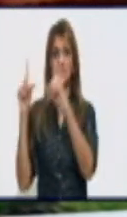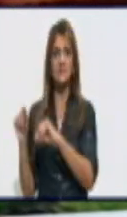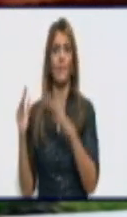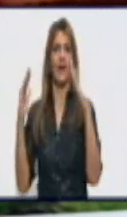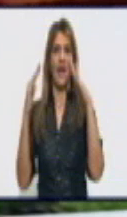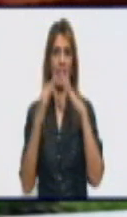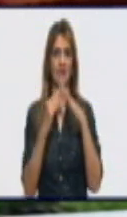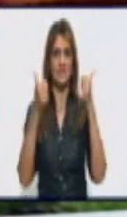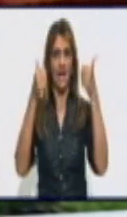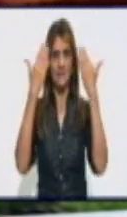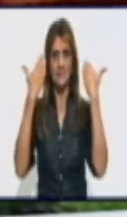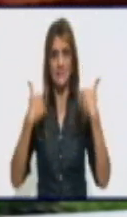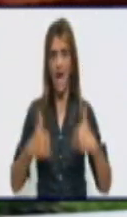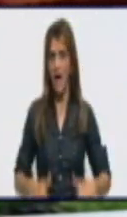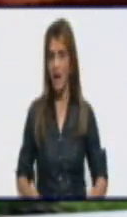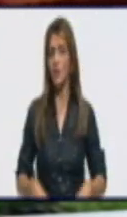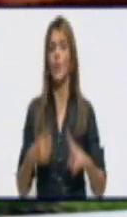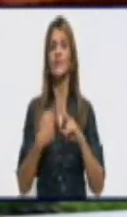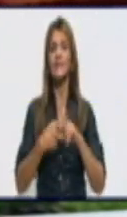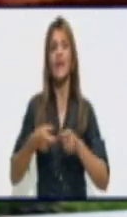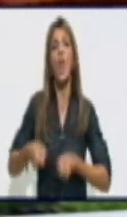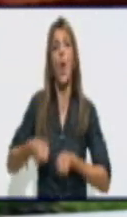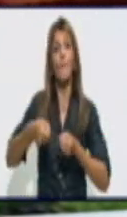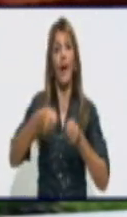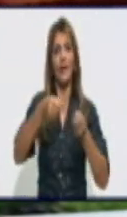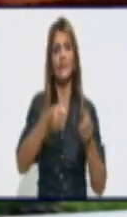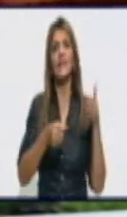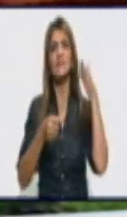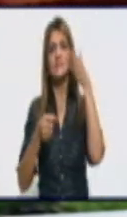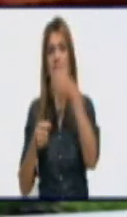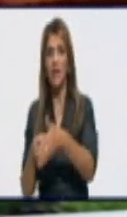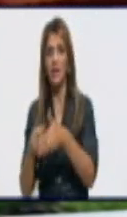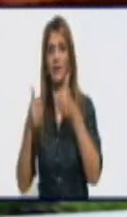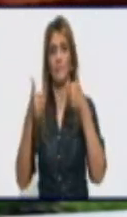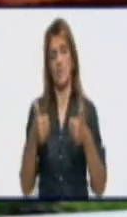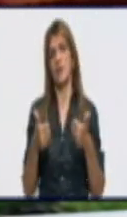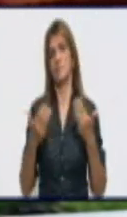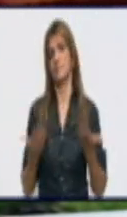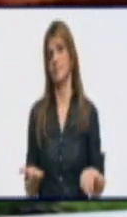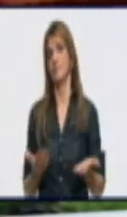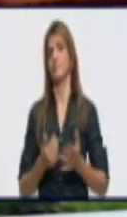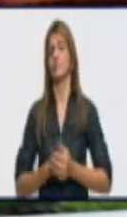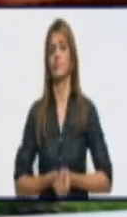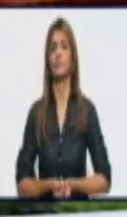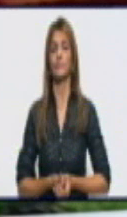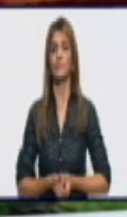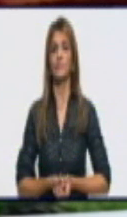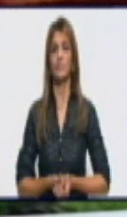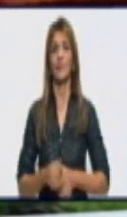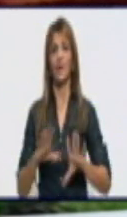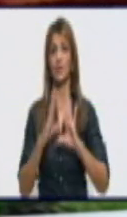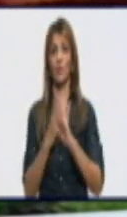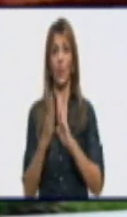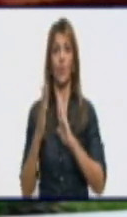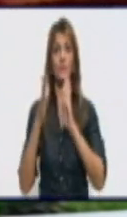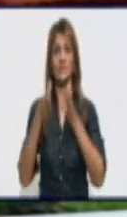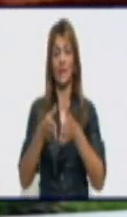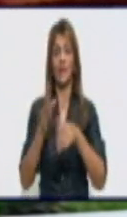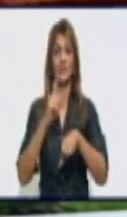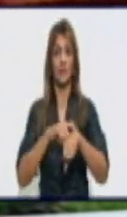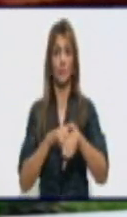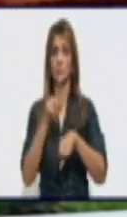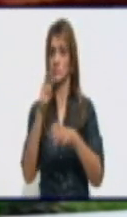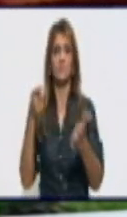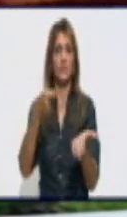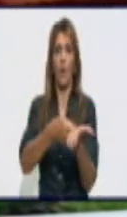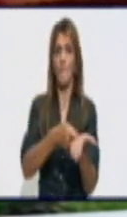lleguen, porque a veces, muchas veces, las personas se preocupan más por el paquete que por la salud, que todo llegue a tiempo, y a usted no le